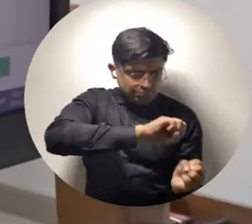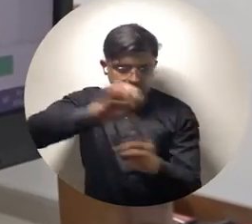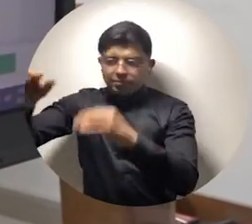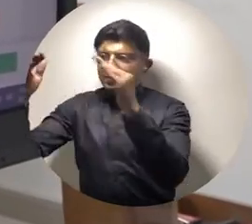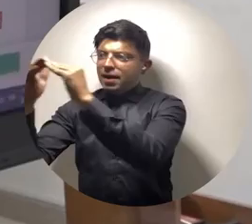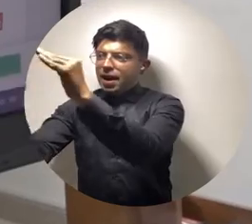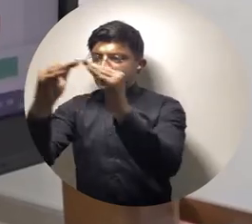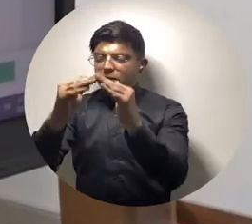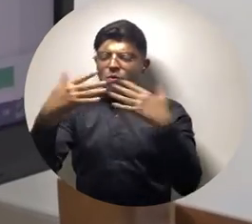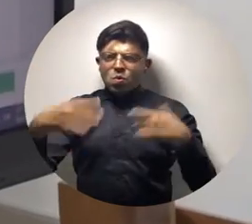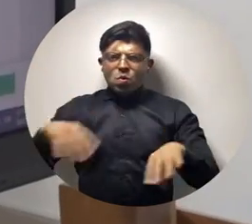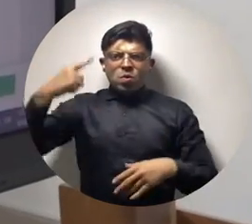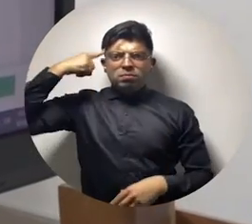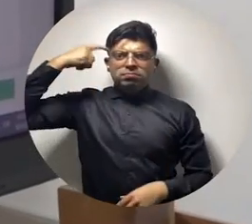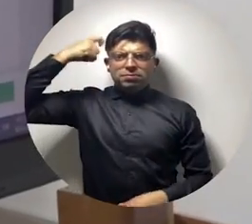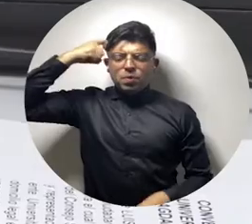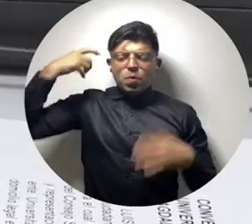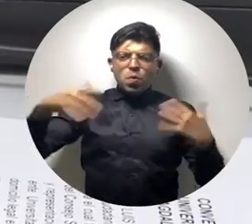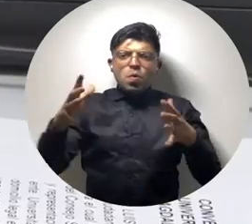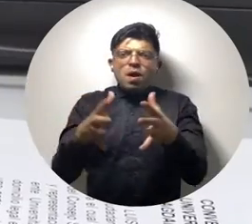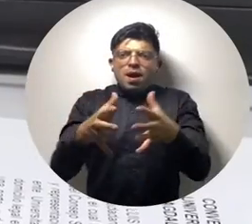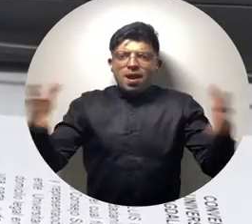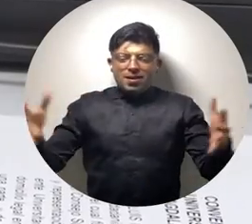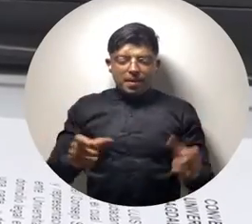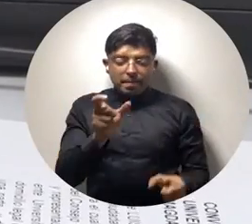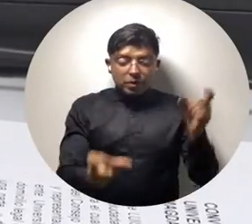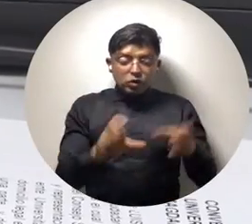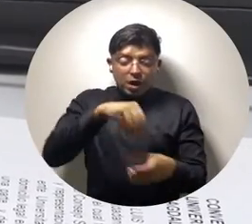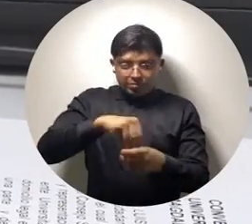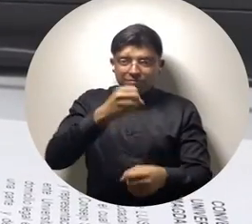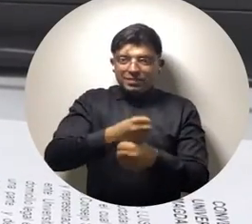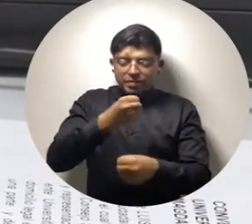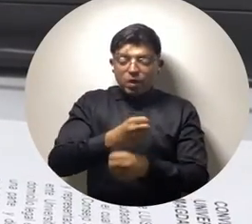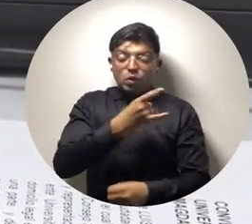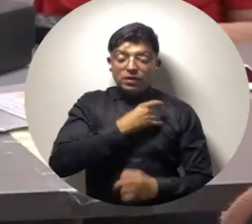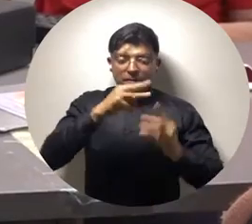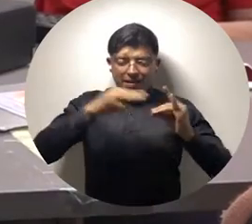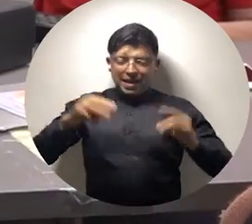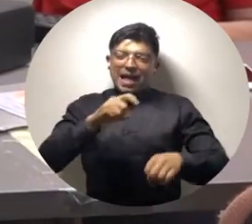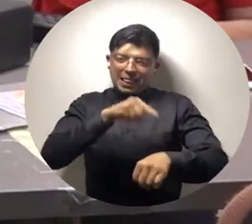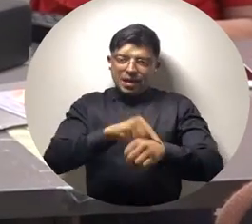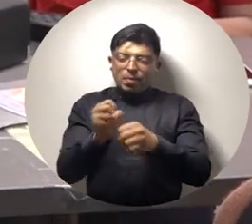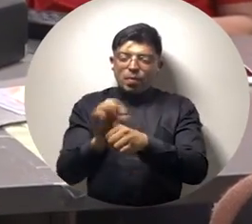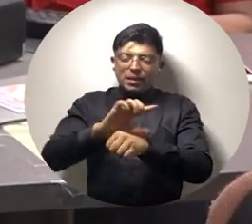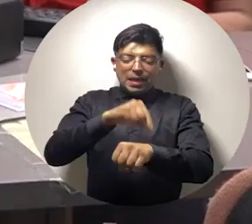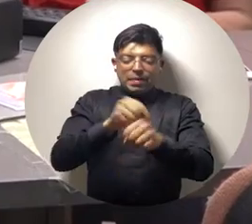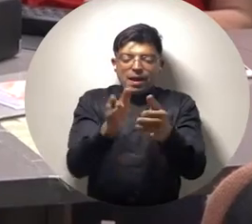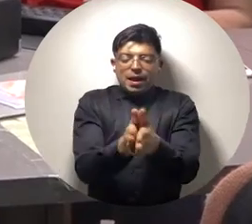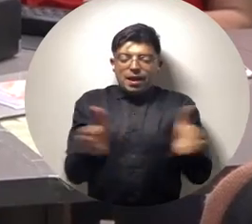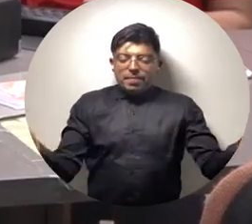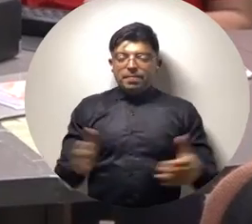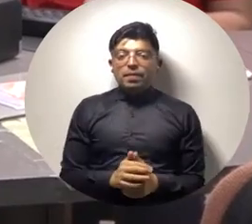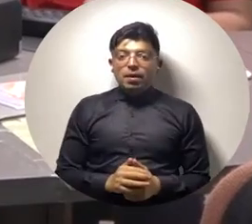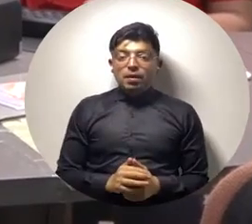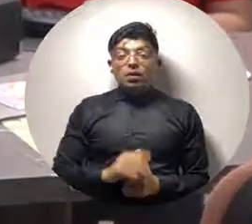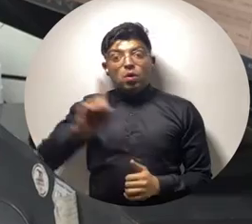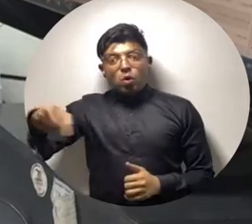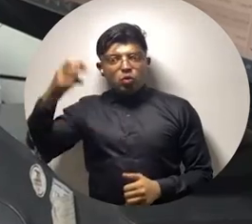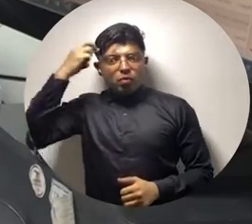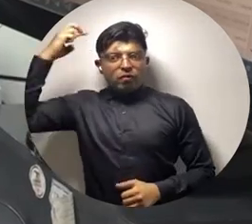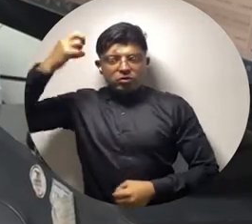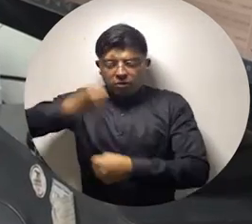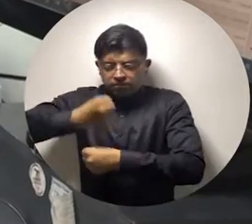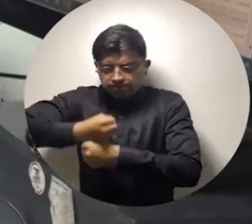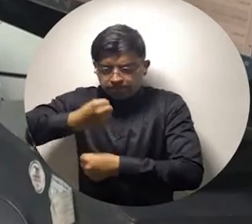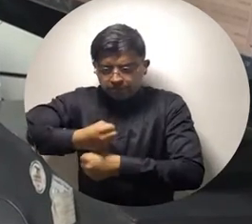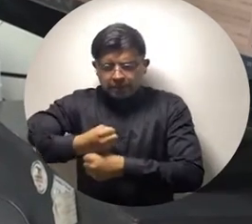Trasladar el trabajo a sus casas fue uno de los grandes retos que afrontó el personal de la Universidad del Magdalena durante la pandemia. Otros tuvieron